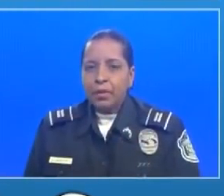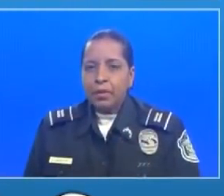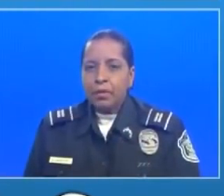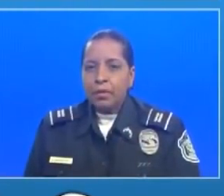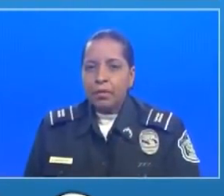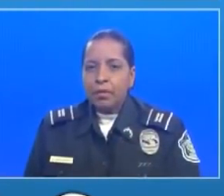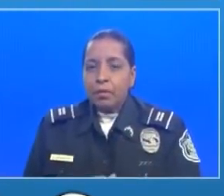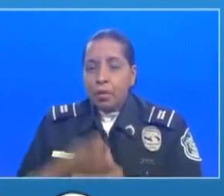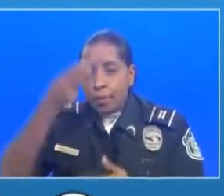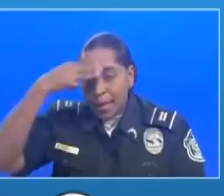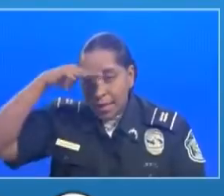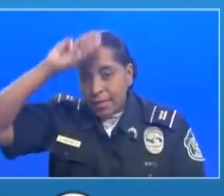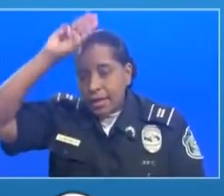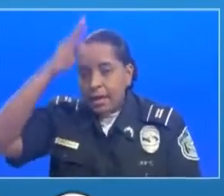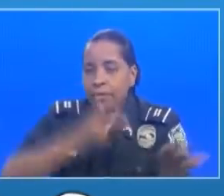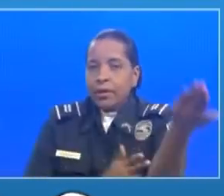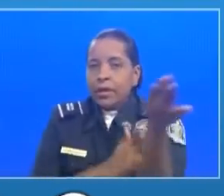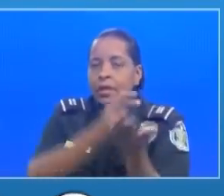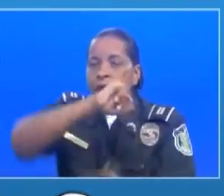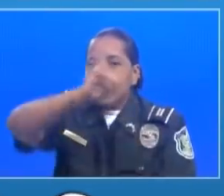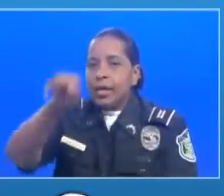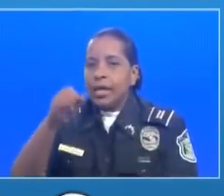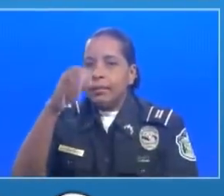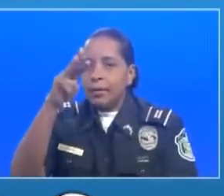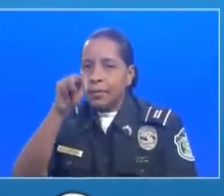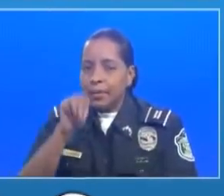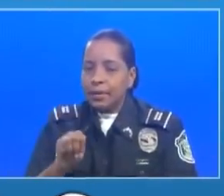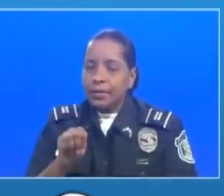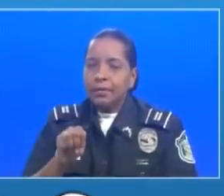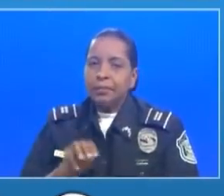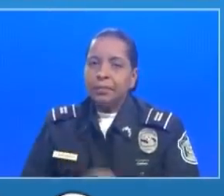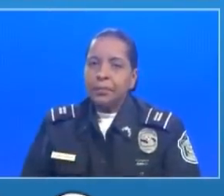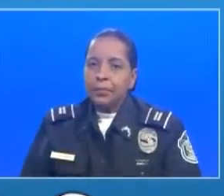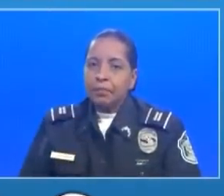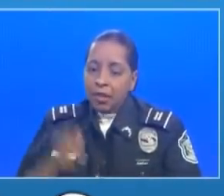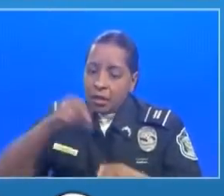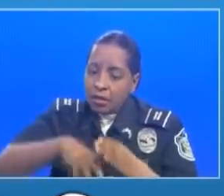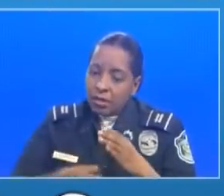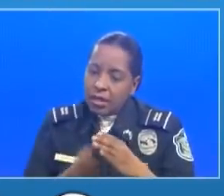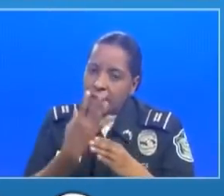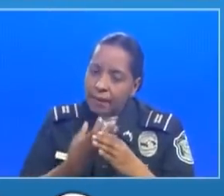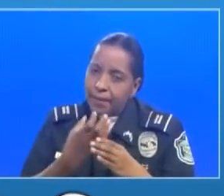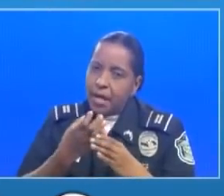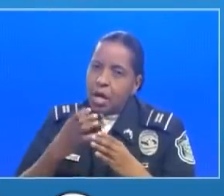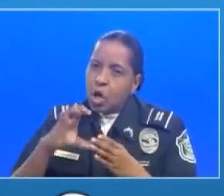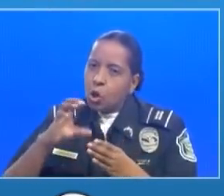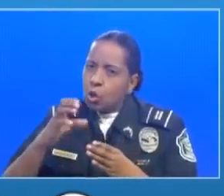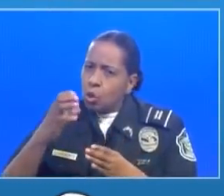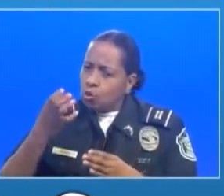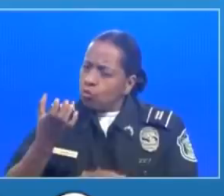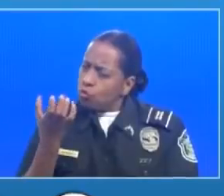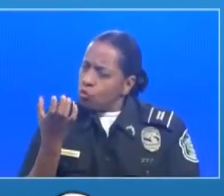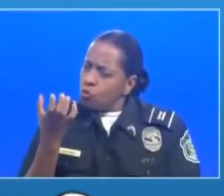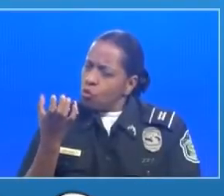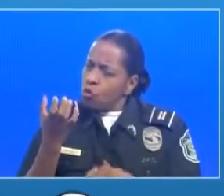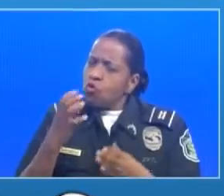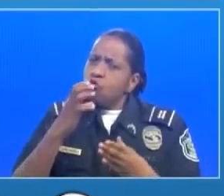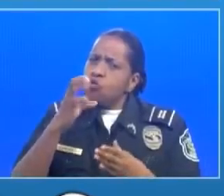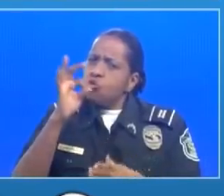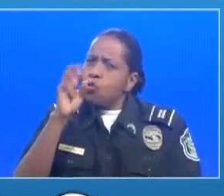un paisano chiricano Jaime Montenegro que produce tomates de alta calidad